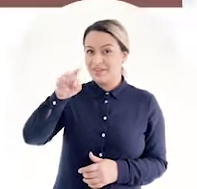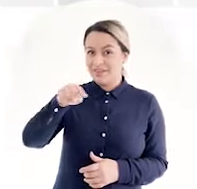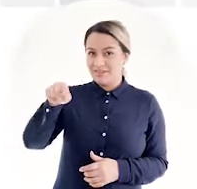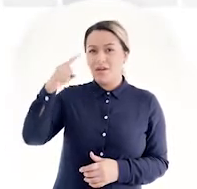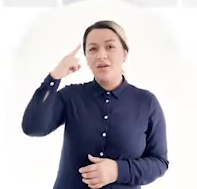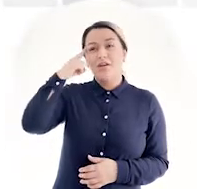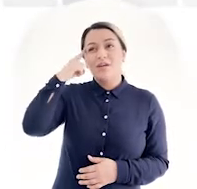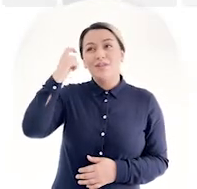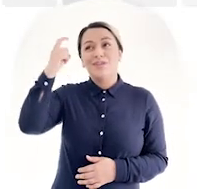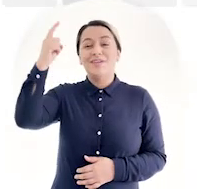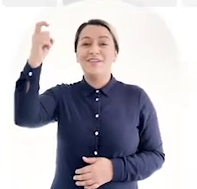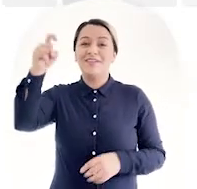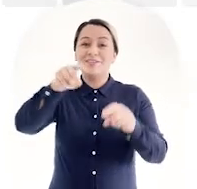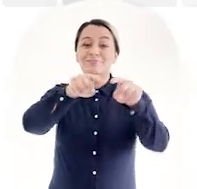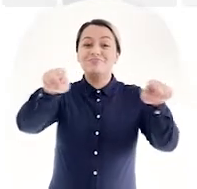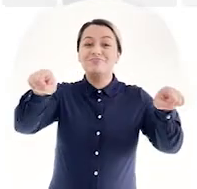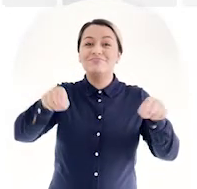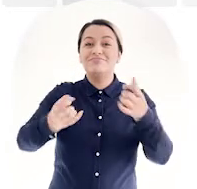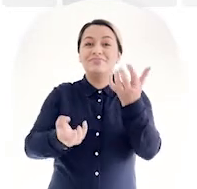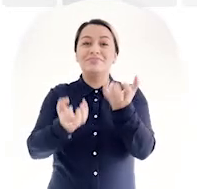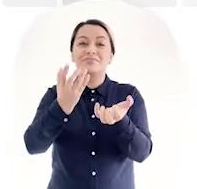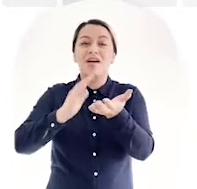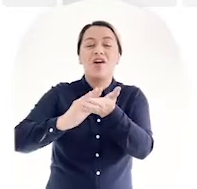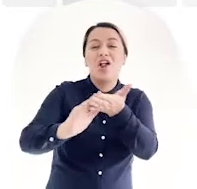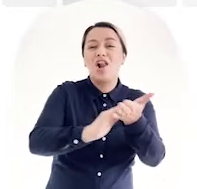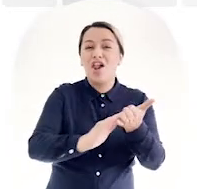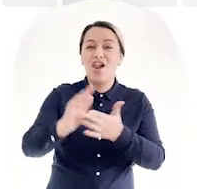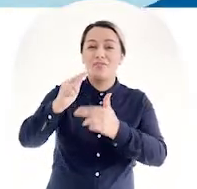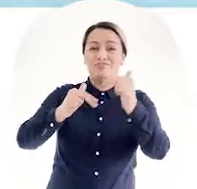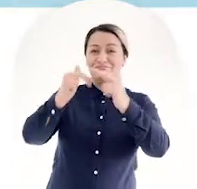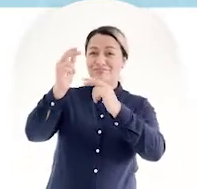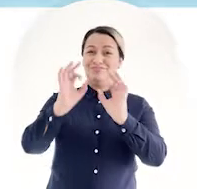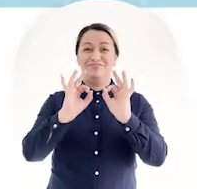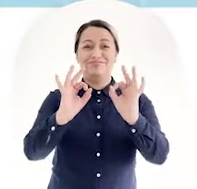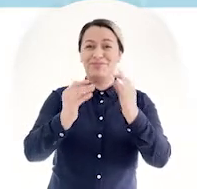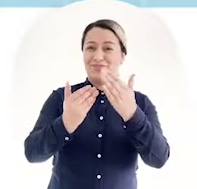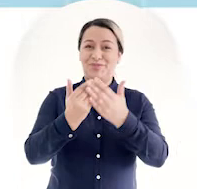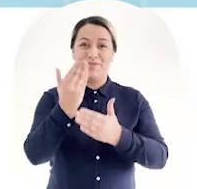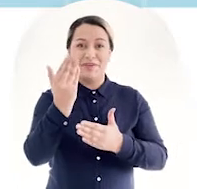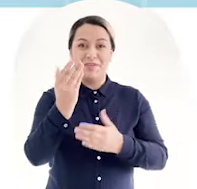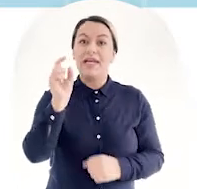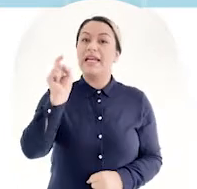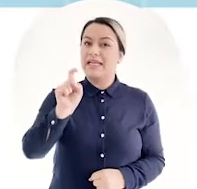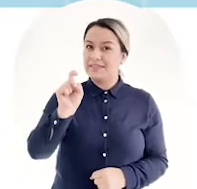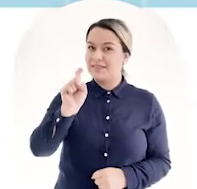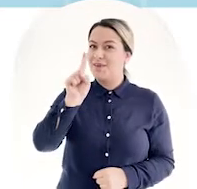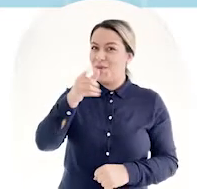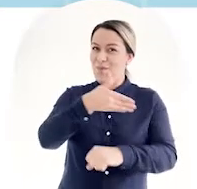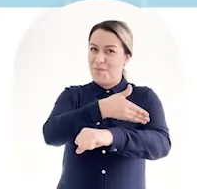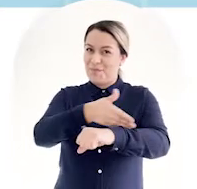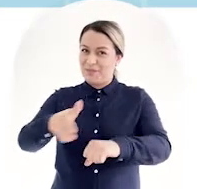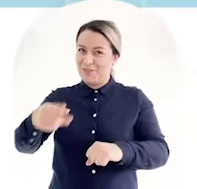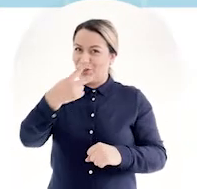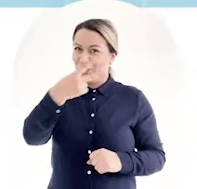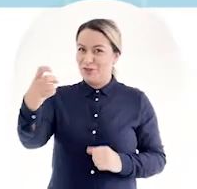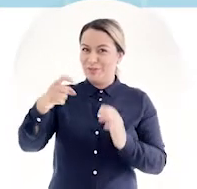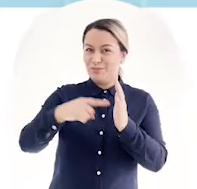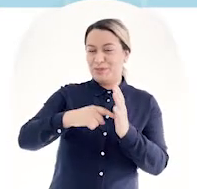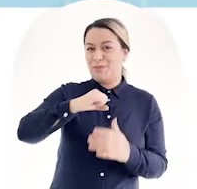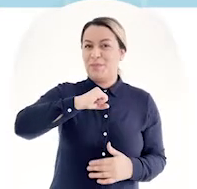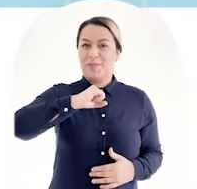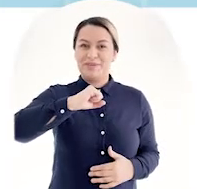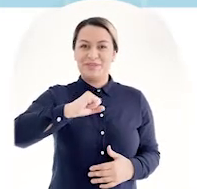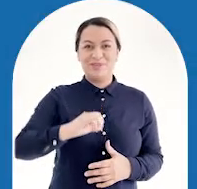Inés sueña con enchapar su cocina y para eso necesita un millón doscientos mil pesos.